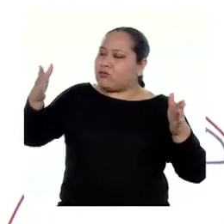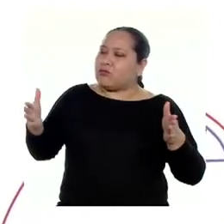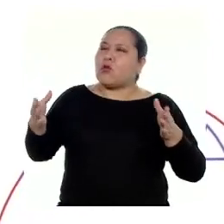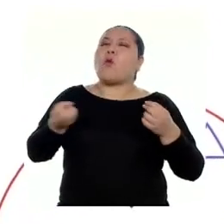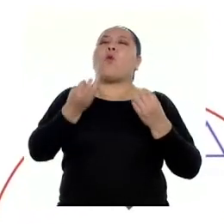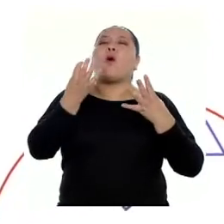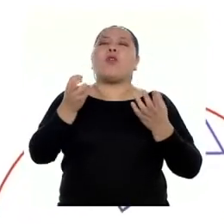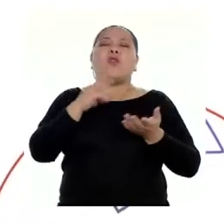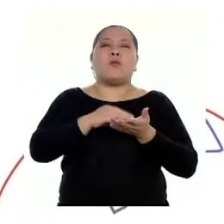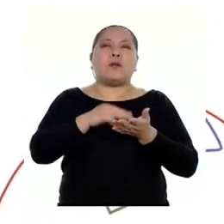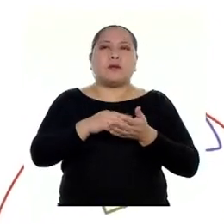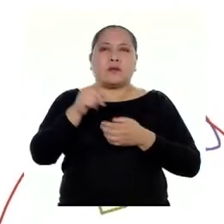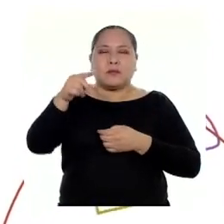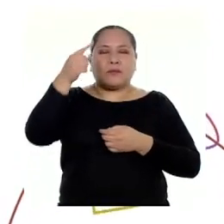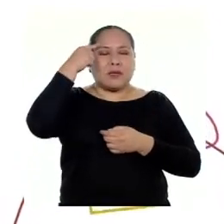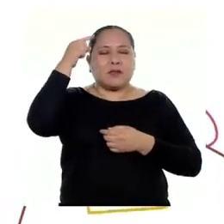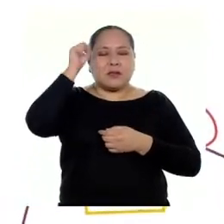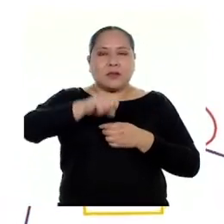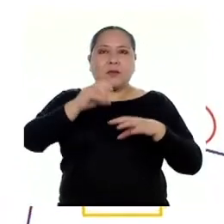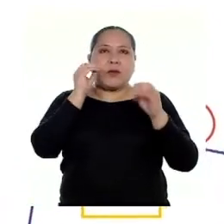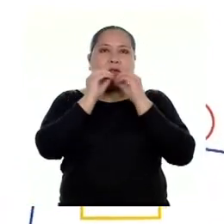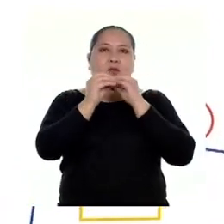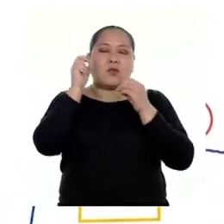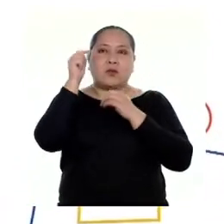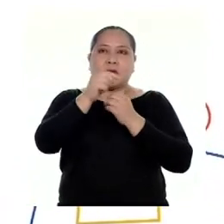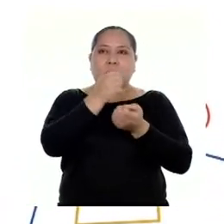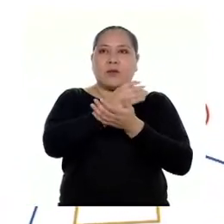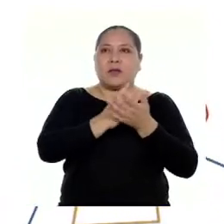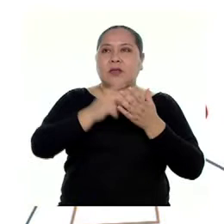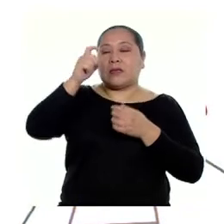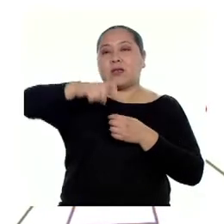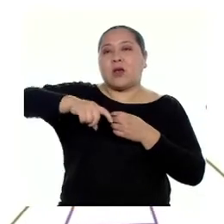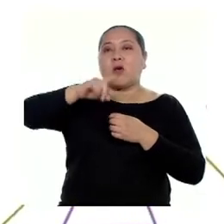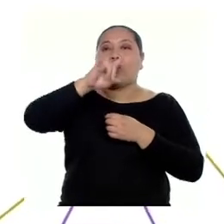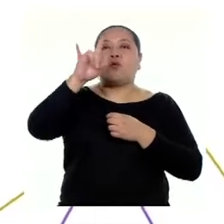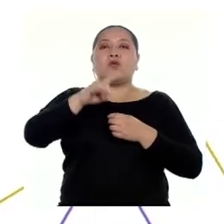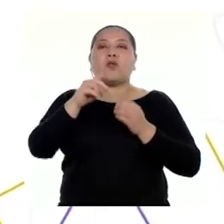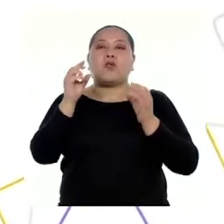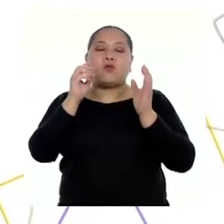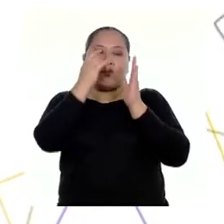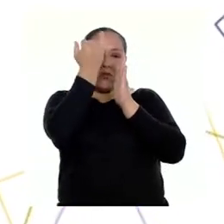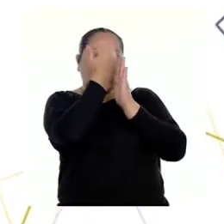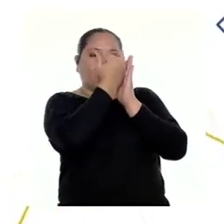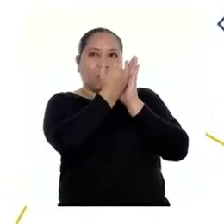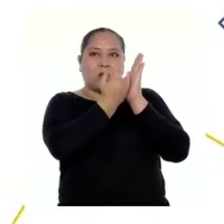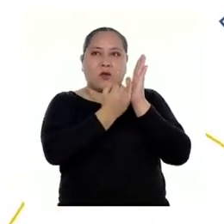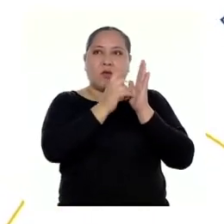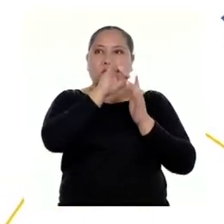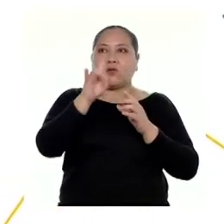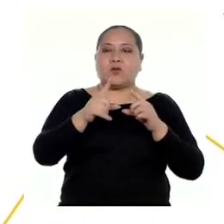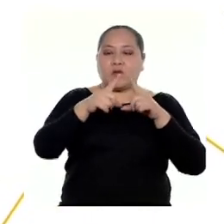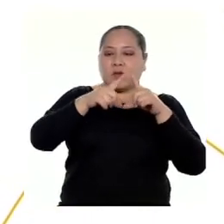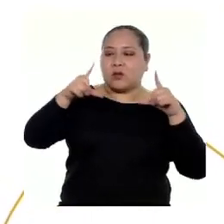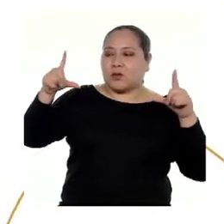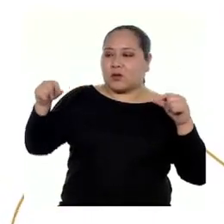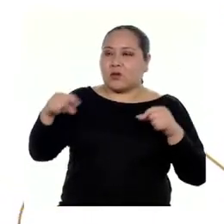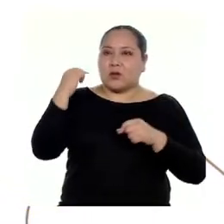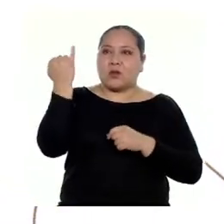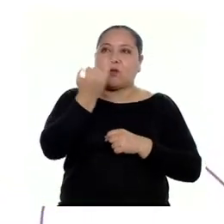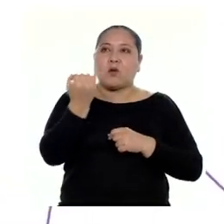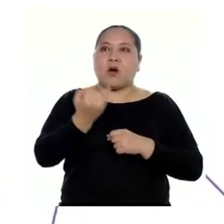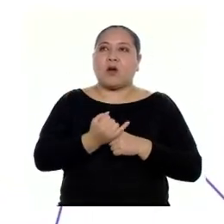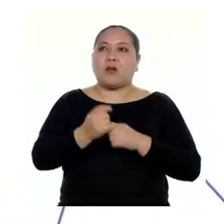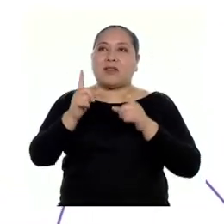Sí, creo que para solucionar esto tendré que usar un gráfico. Como hablamos de un terreno rectangular, dibujaré un rectángulo